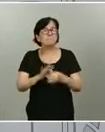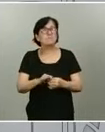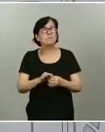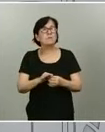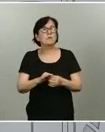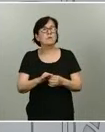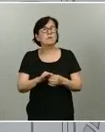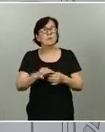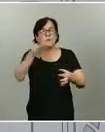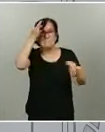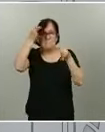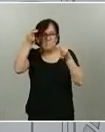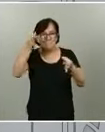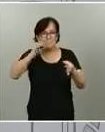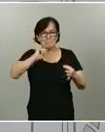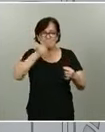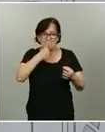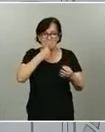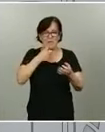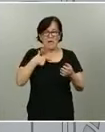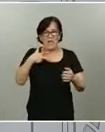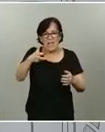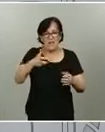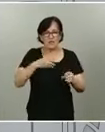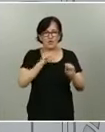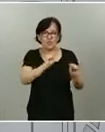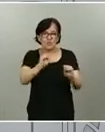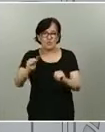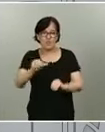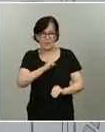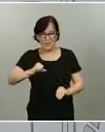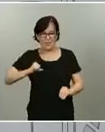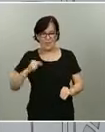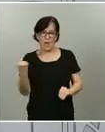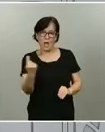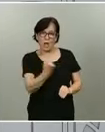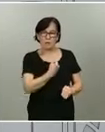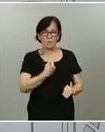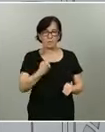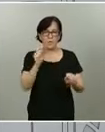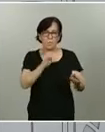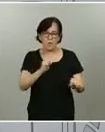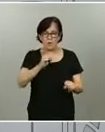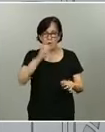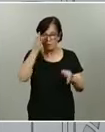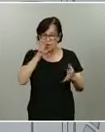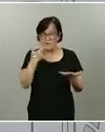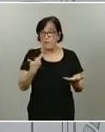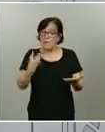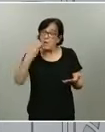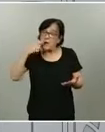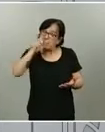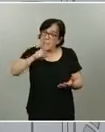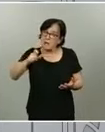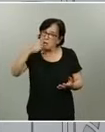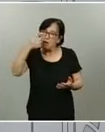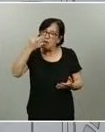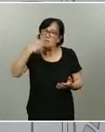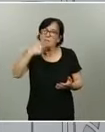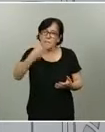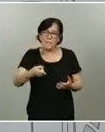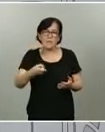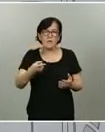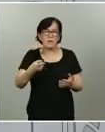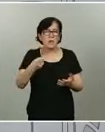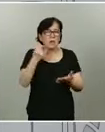privacidad, derechos individuales, que pueden tener algo, los expertos en esto pueden tener algo que decir. Los test a la